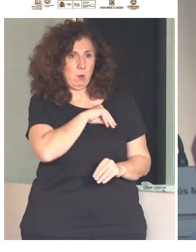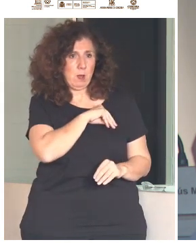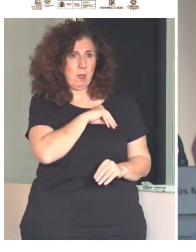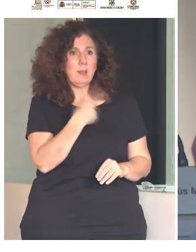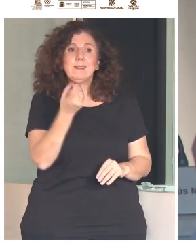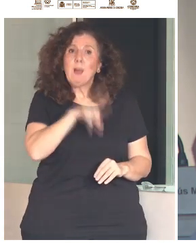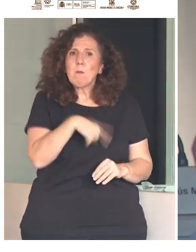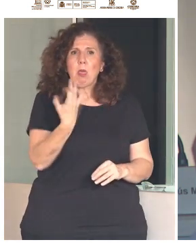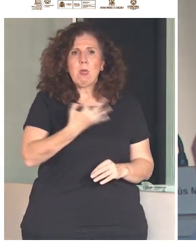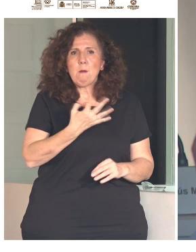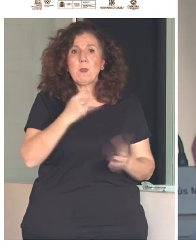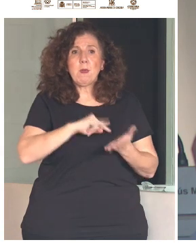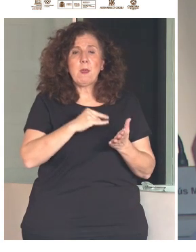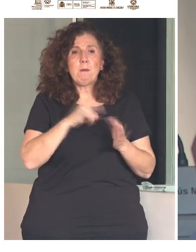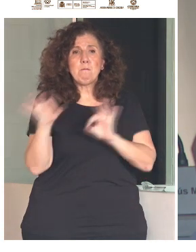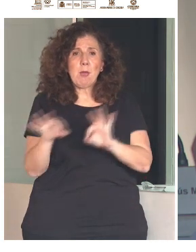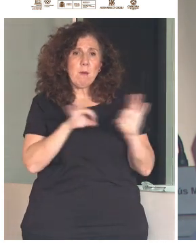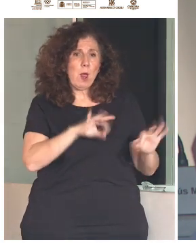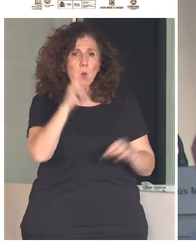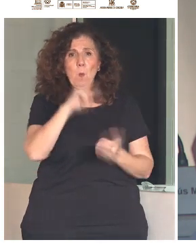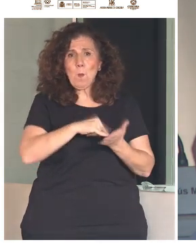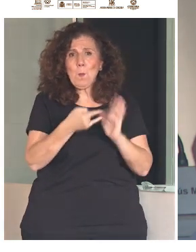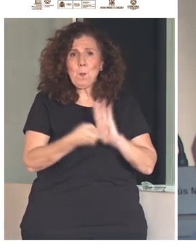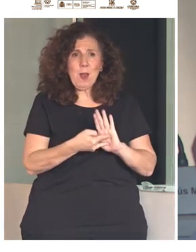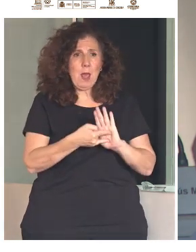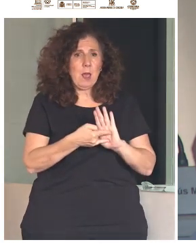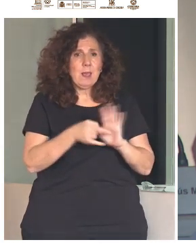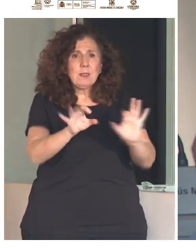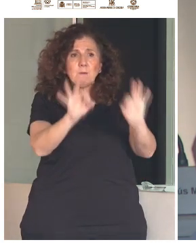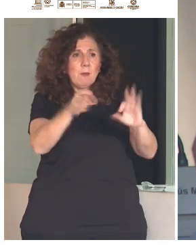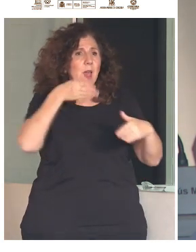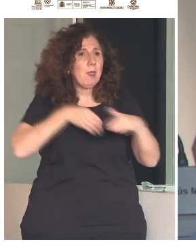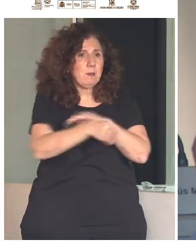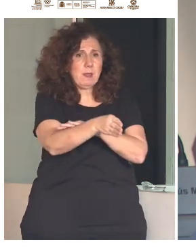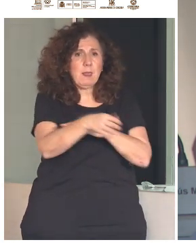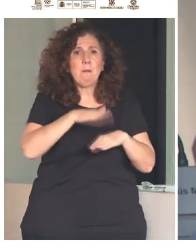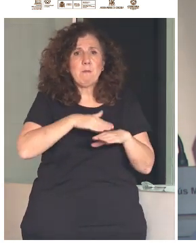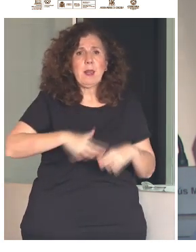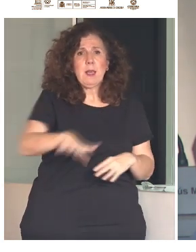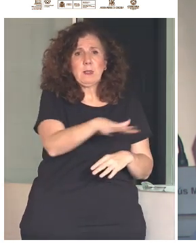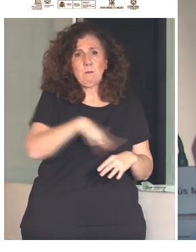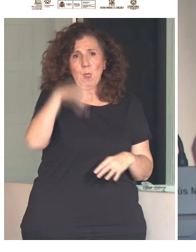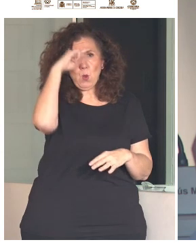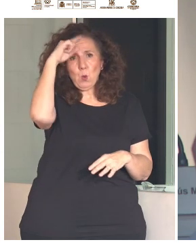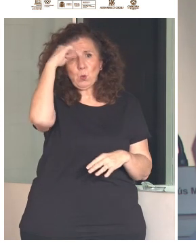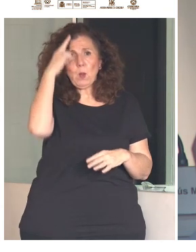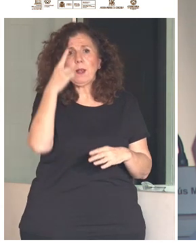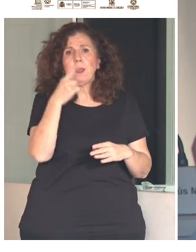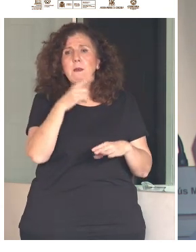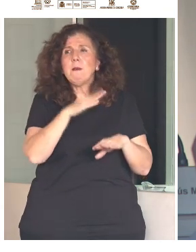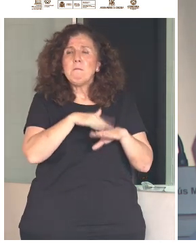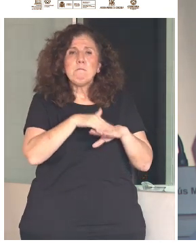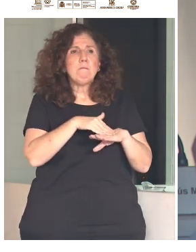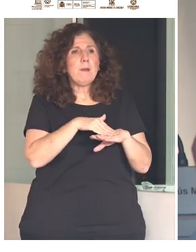un plan específico de accesibilidad universal a los espacios culturales para acomodarlos